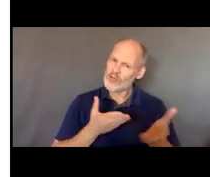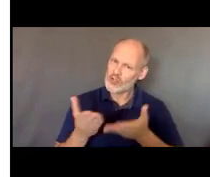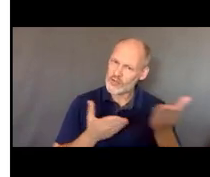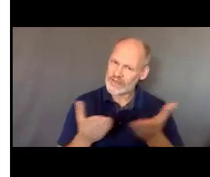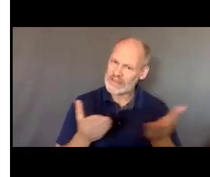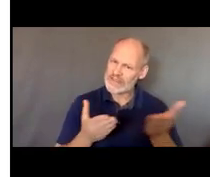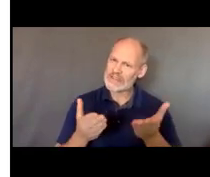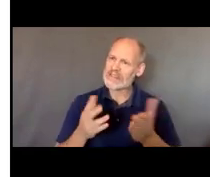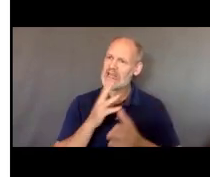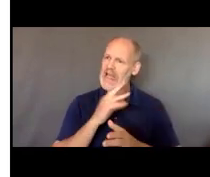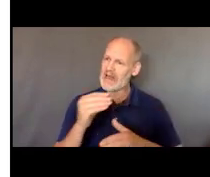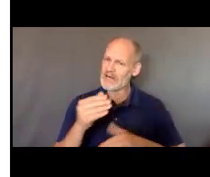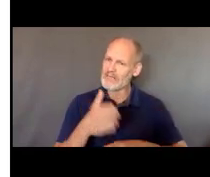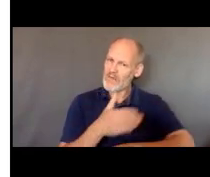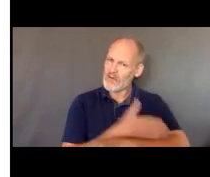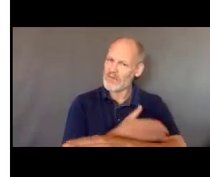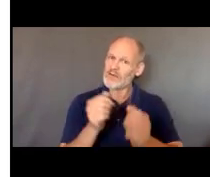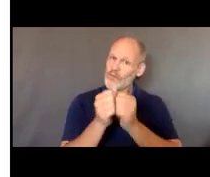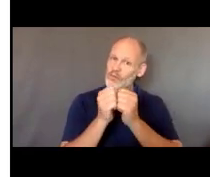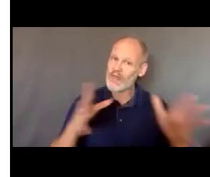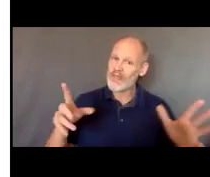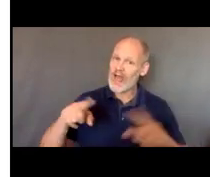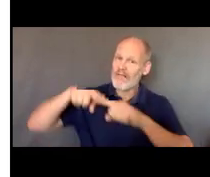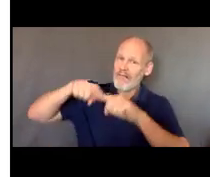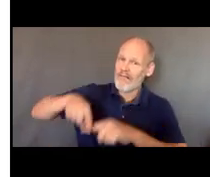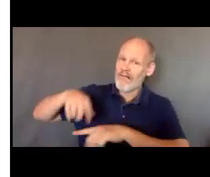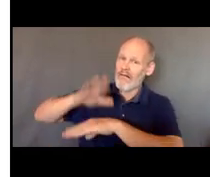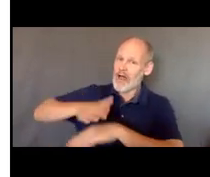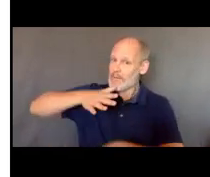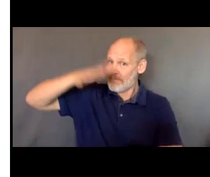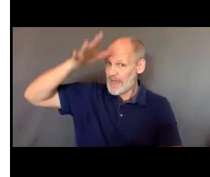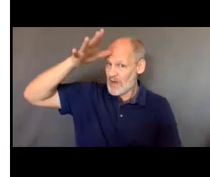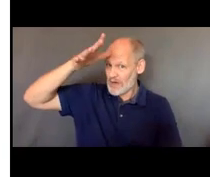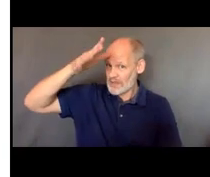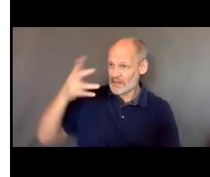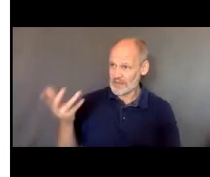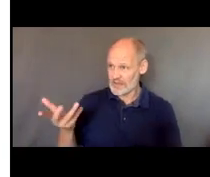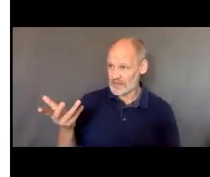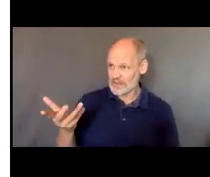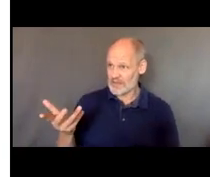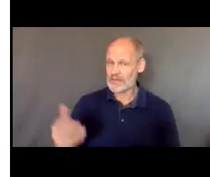sin basarse en los papás que pues los papás sean los que los instruyan